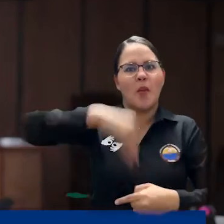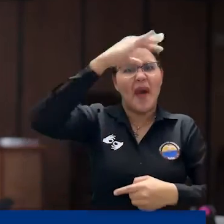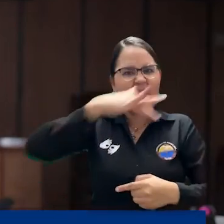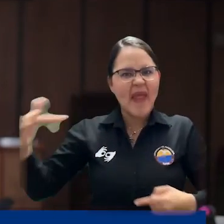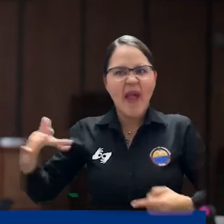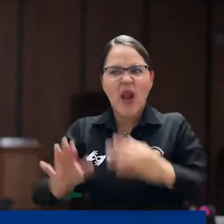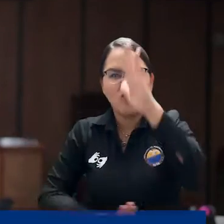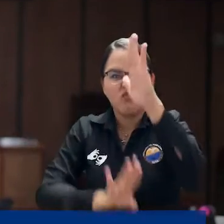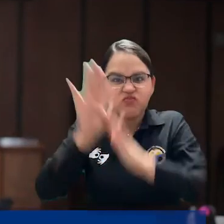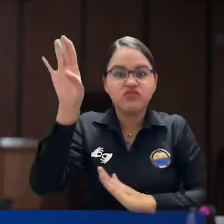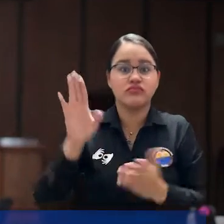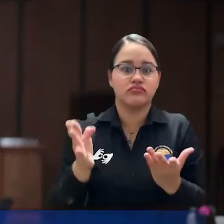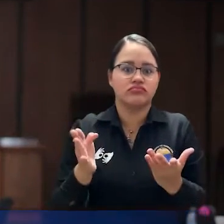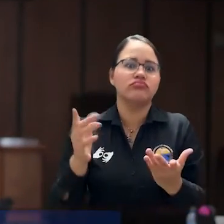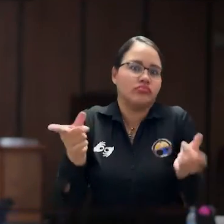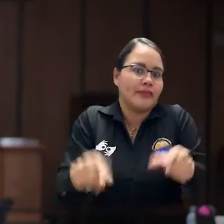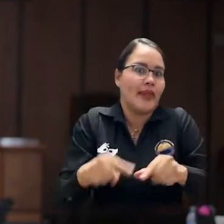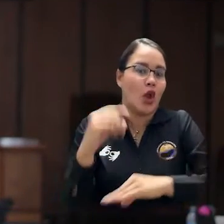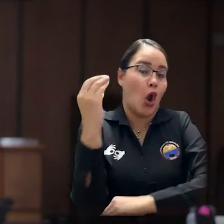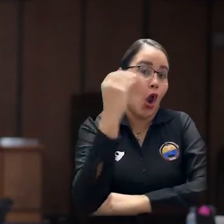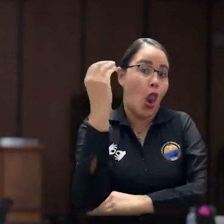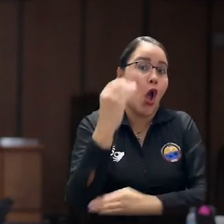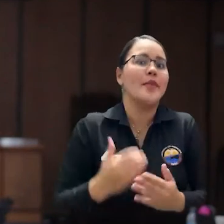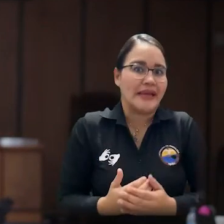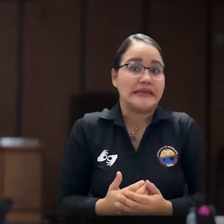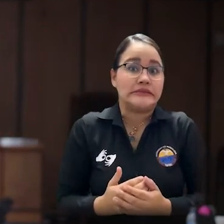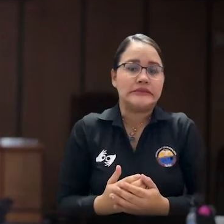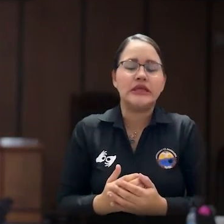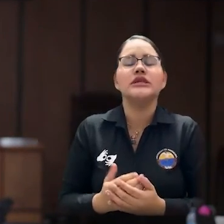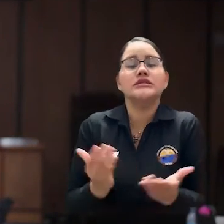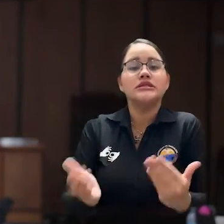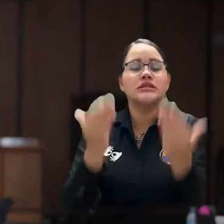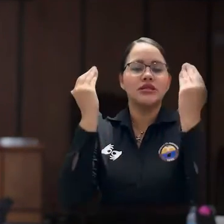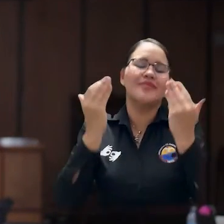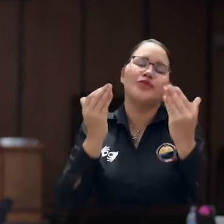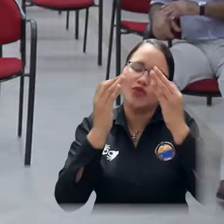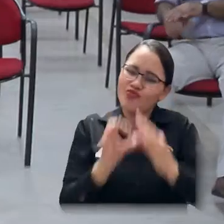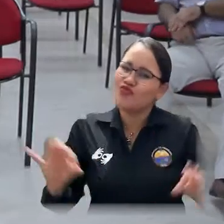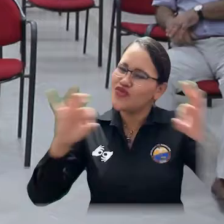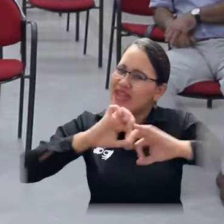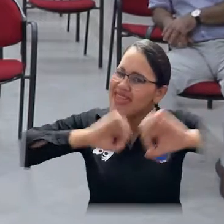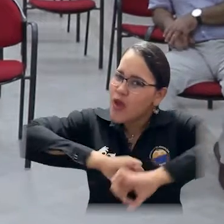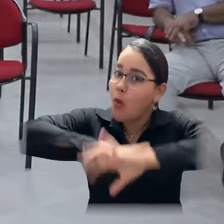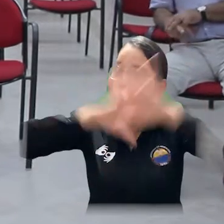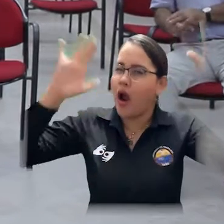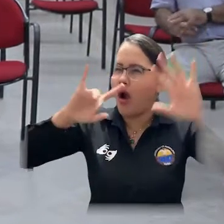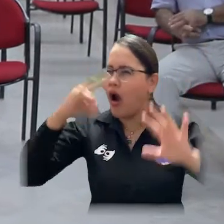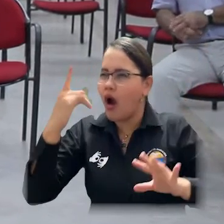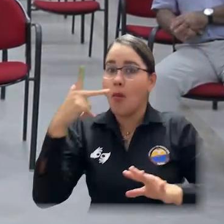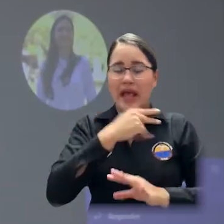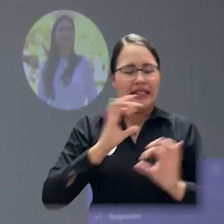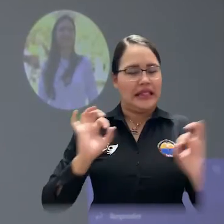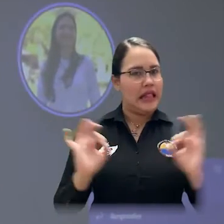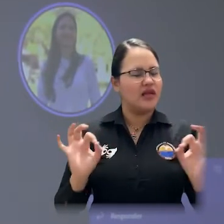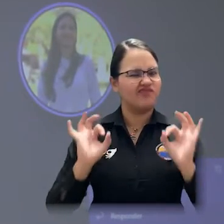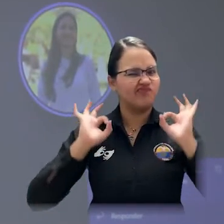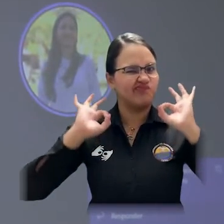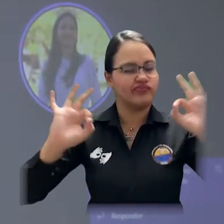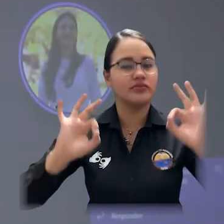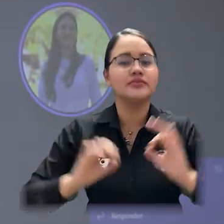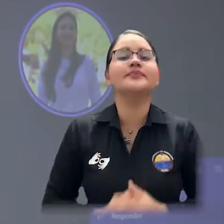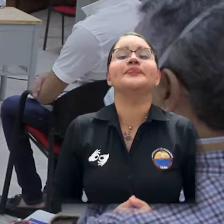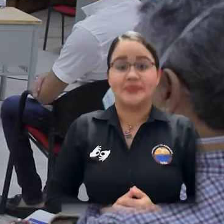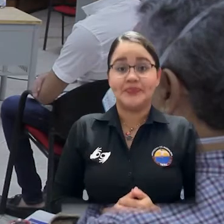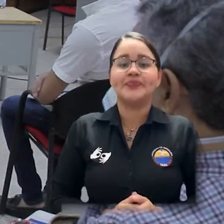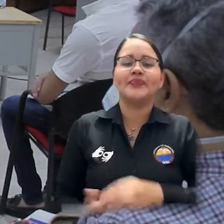país también, y de allí la importancia de que haya un proceso transparente. Como representante de los docentes, luego de